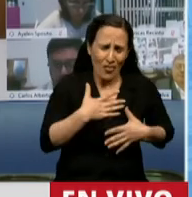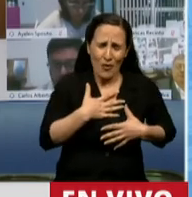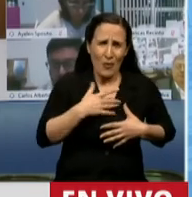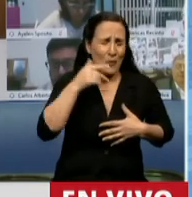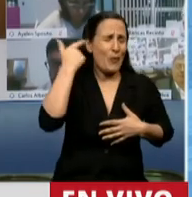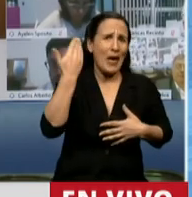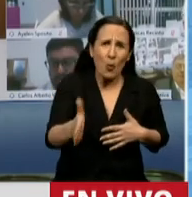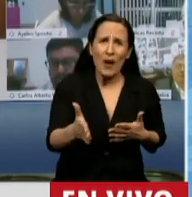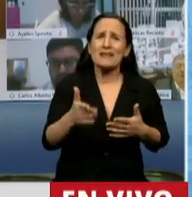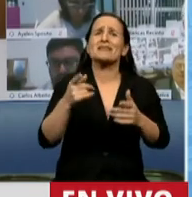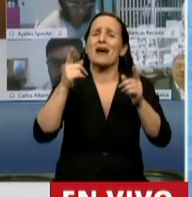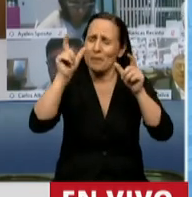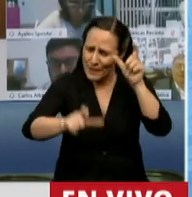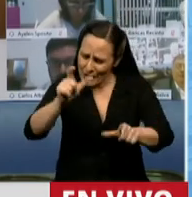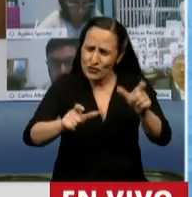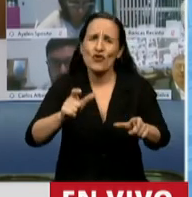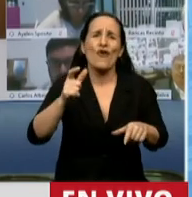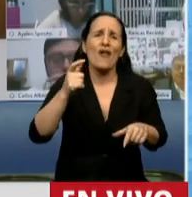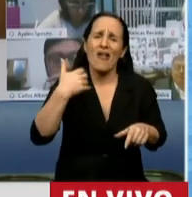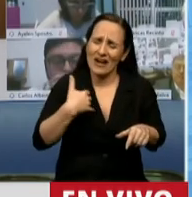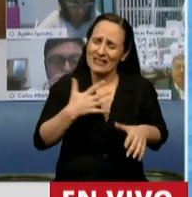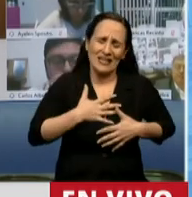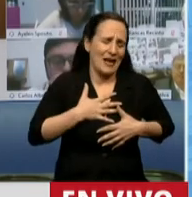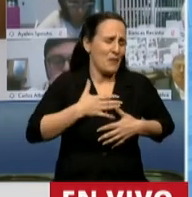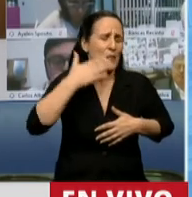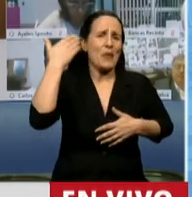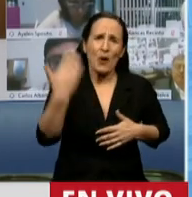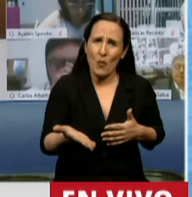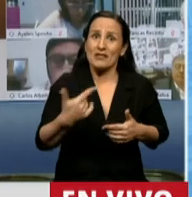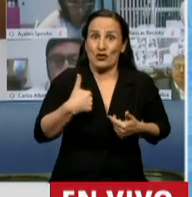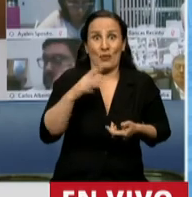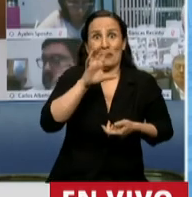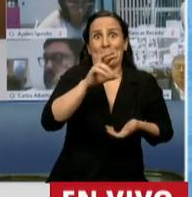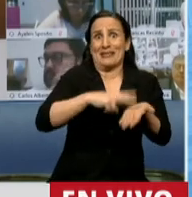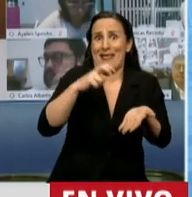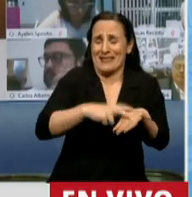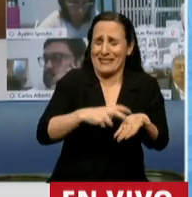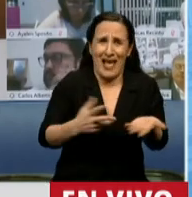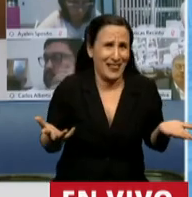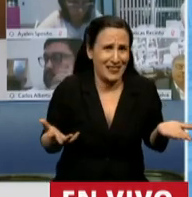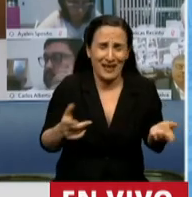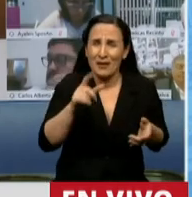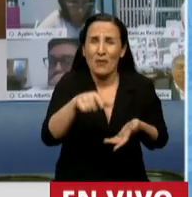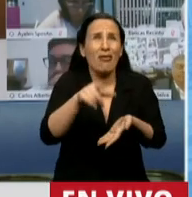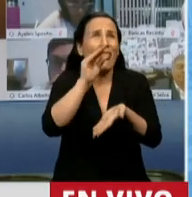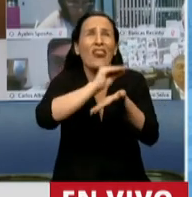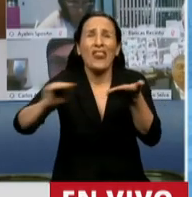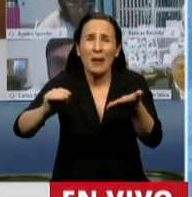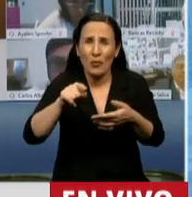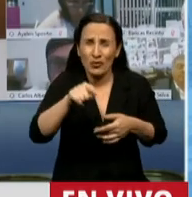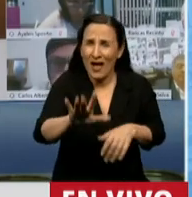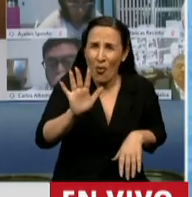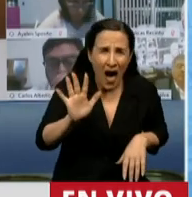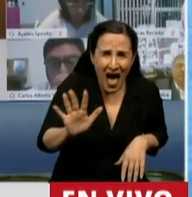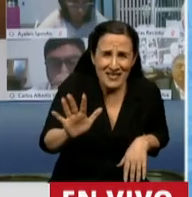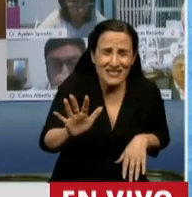avergüenza a todos los argentinos, especialmente como salteños, un integrante de este cuerpo, un hecho